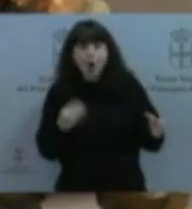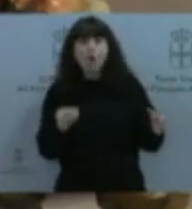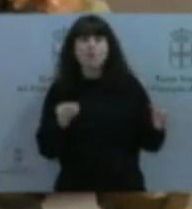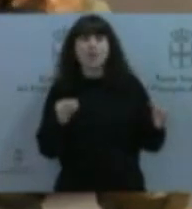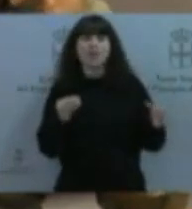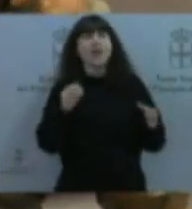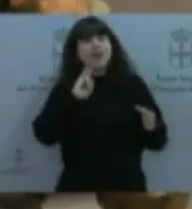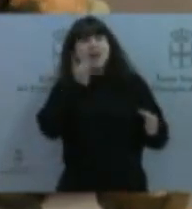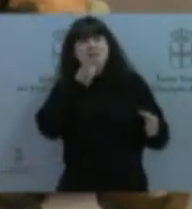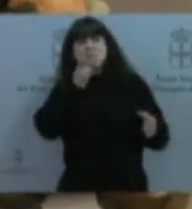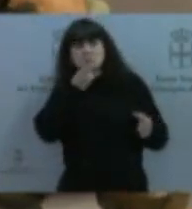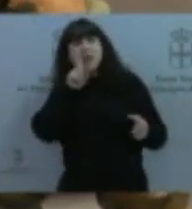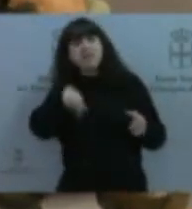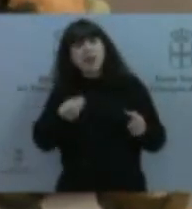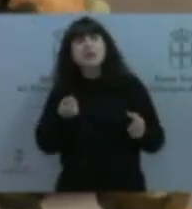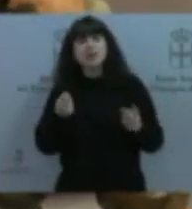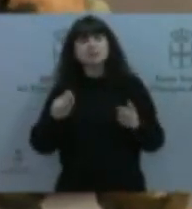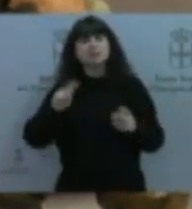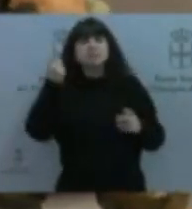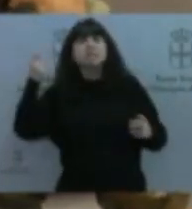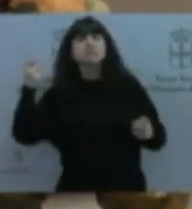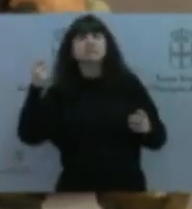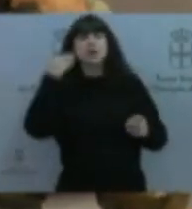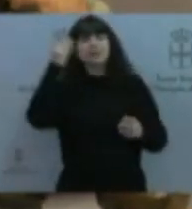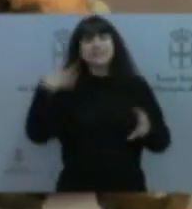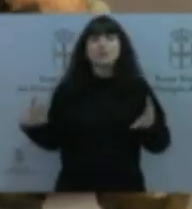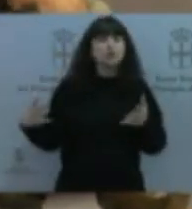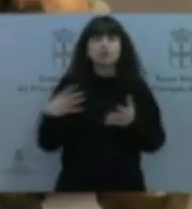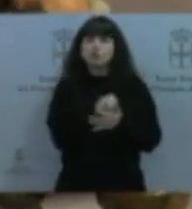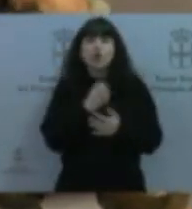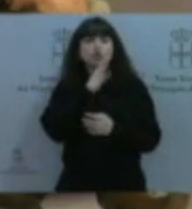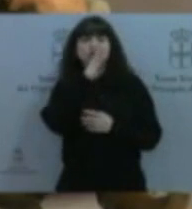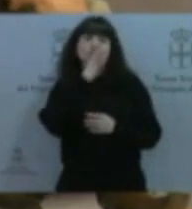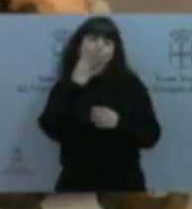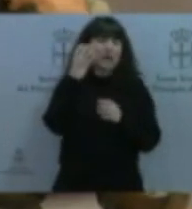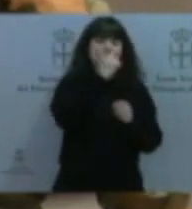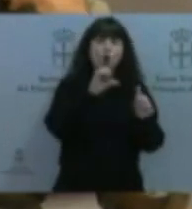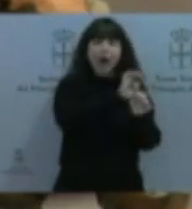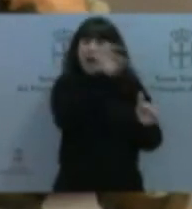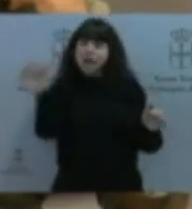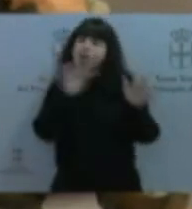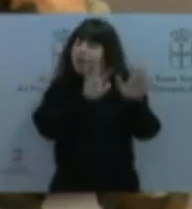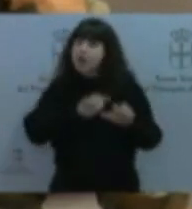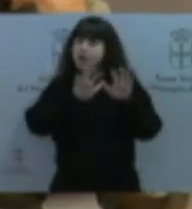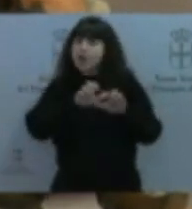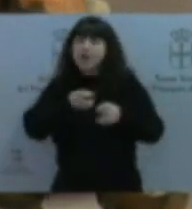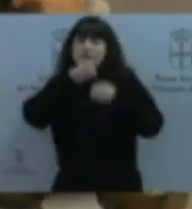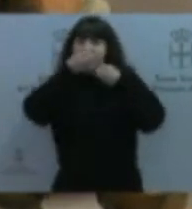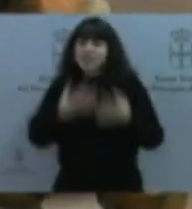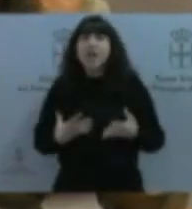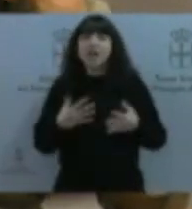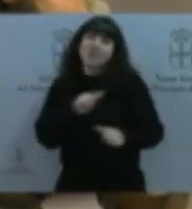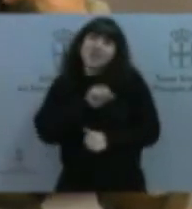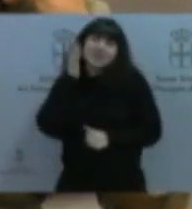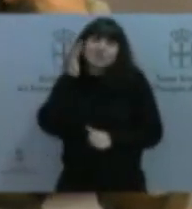todos nos vamos de aquí con cuatro años de elecciones, espero que bien aprendidas, y espero, sobre todo, que el nuevo grupo parlamentario de